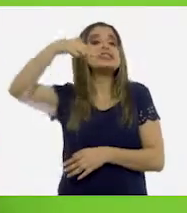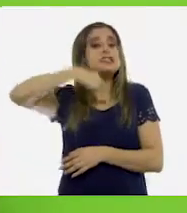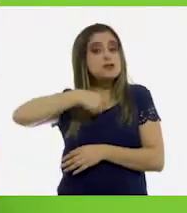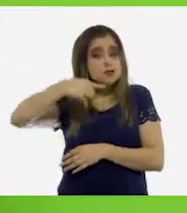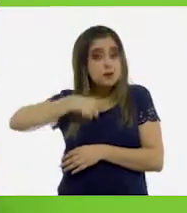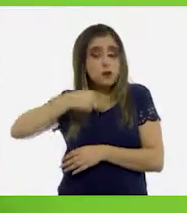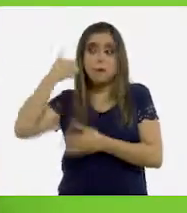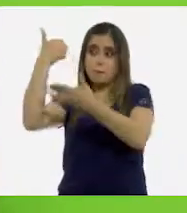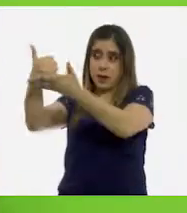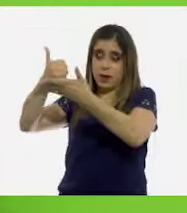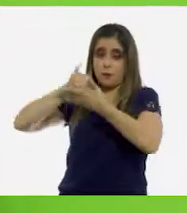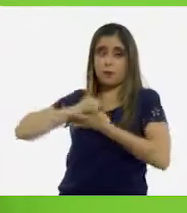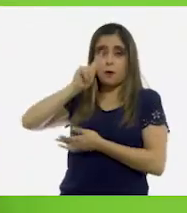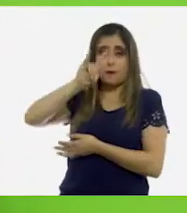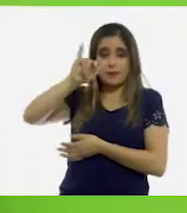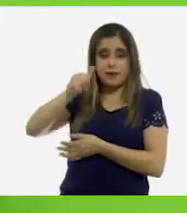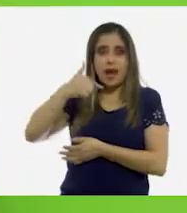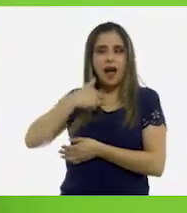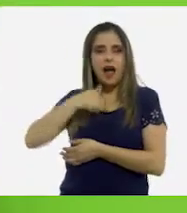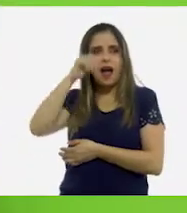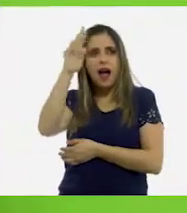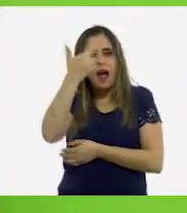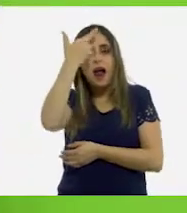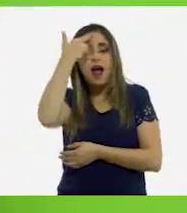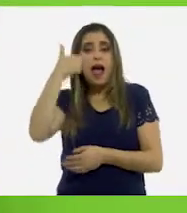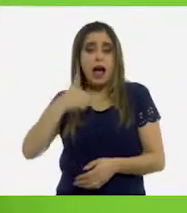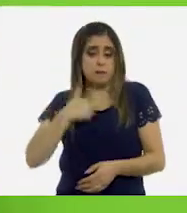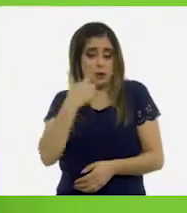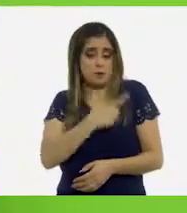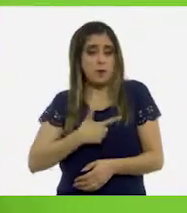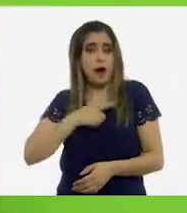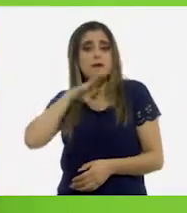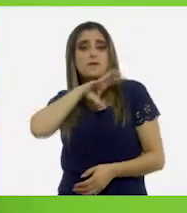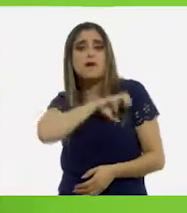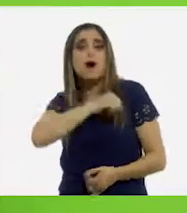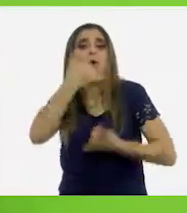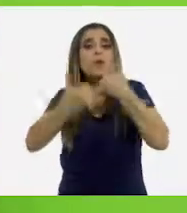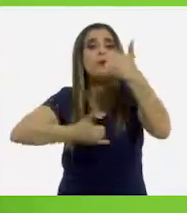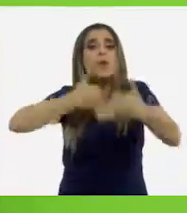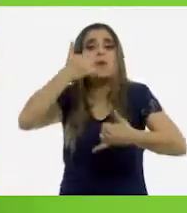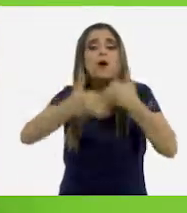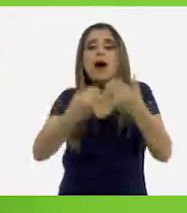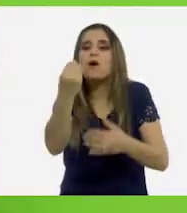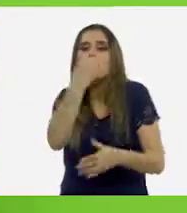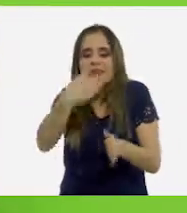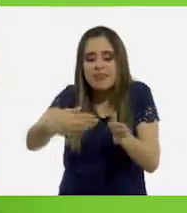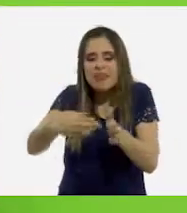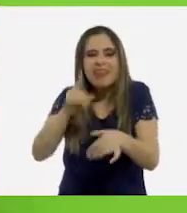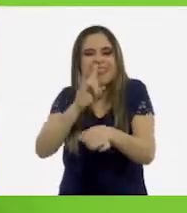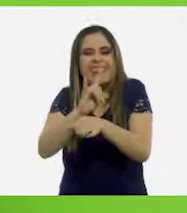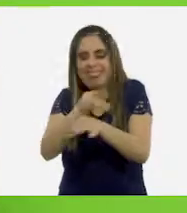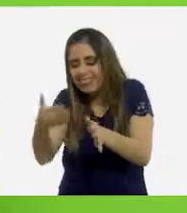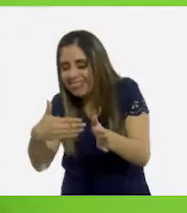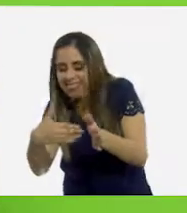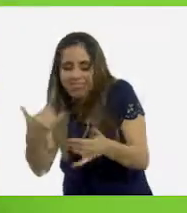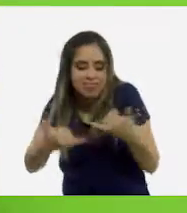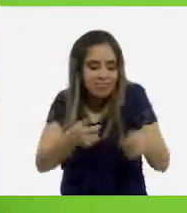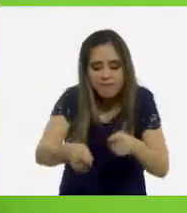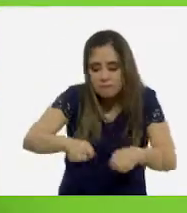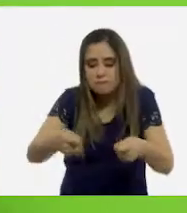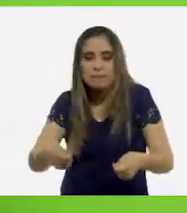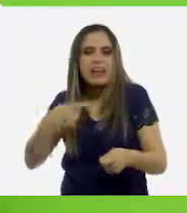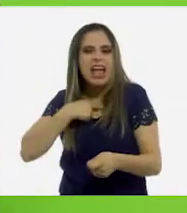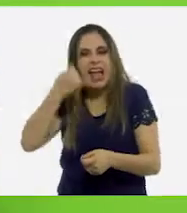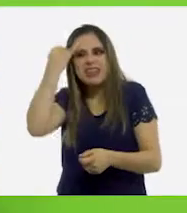con la ayuda de mi tía recordé que a mí me gustaba mucho jugar a la comidita. Me encantaba hacer